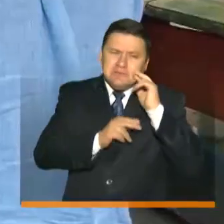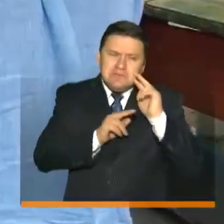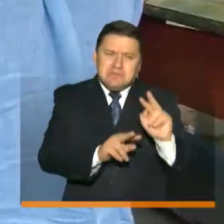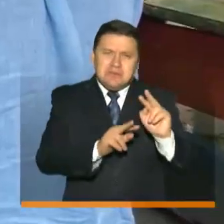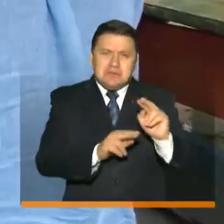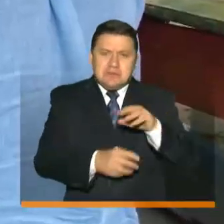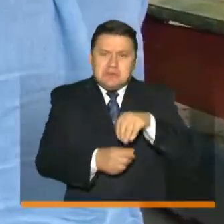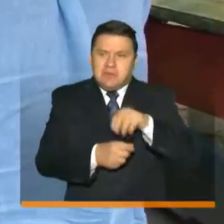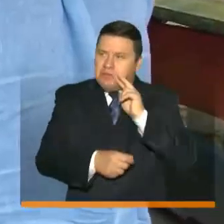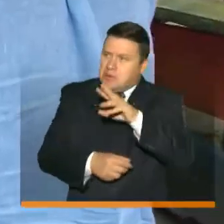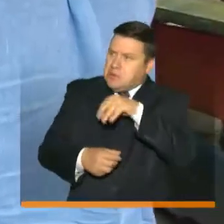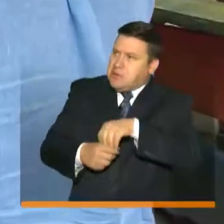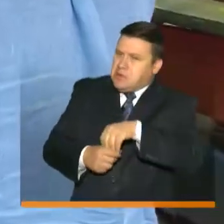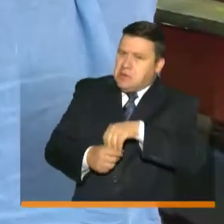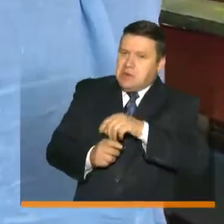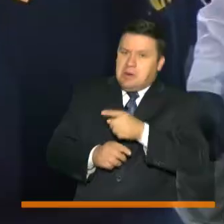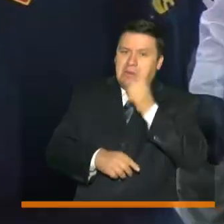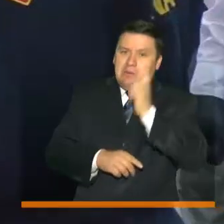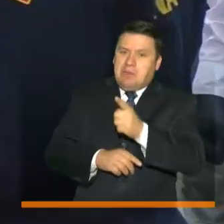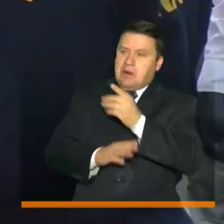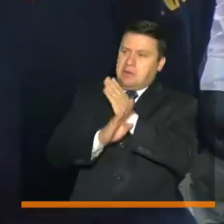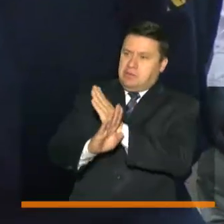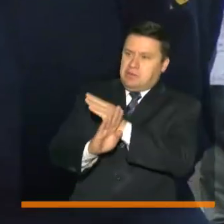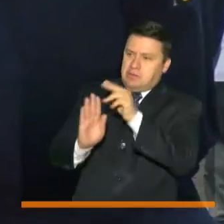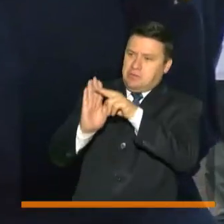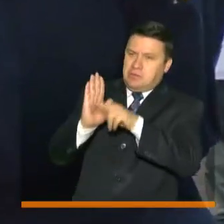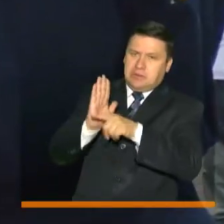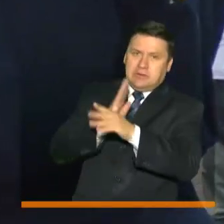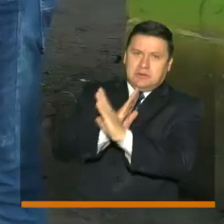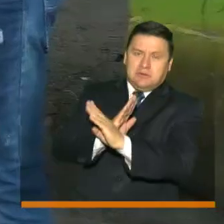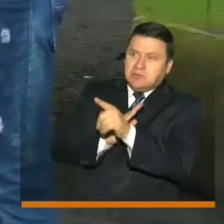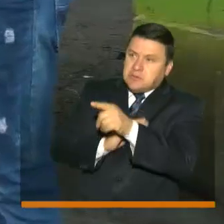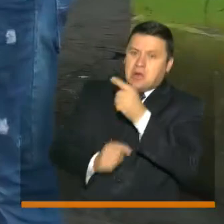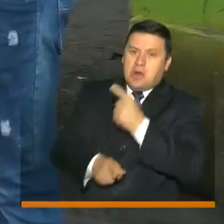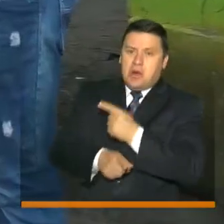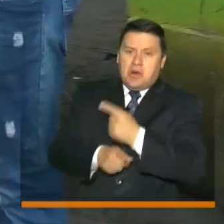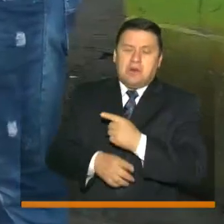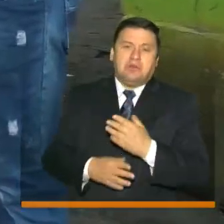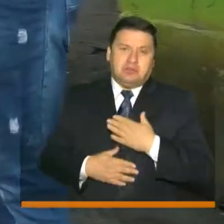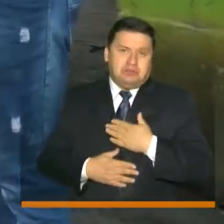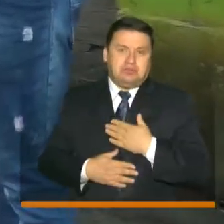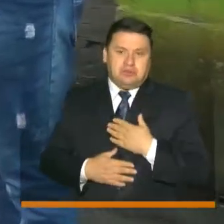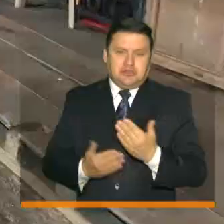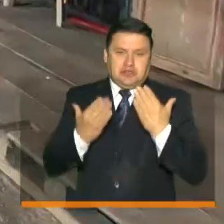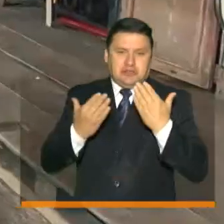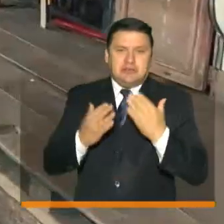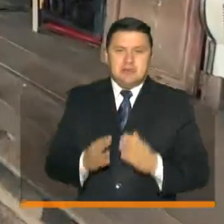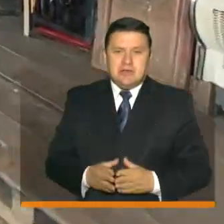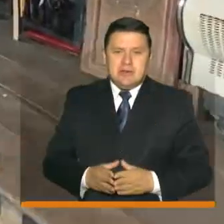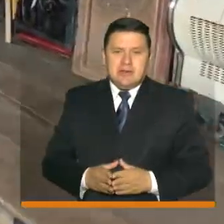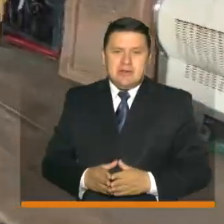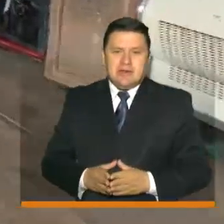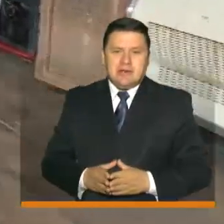todos guardan las medidas de precaución de bioseguridad que corresponde y eso es muy valioso.